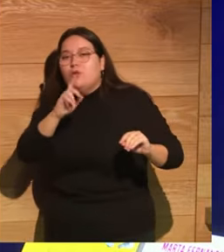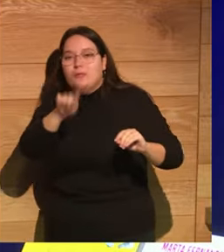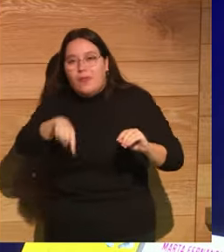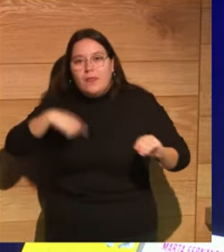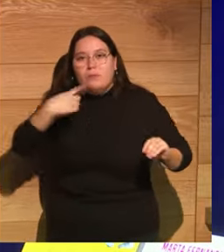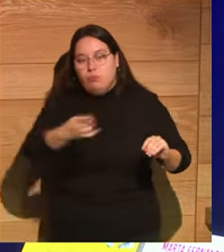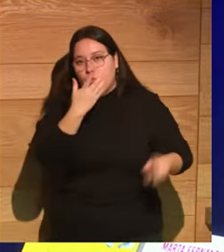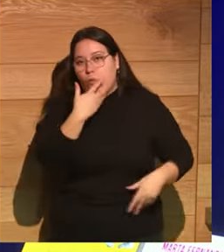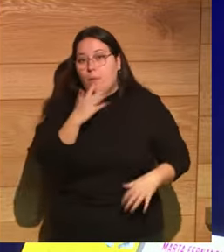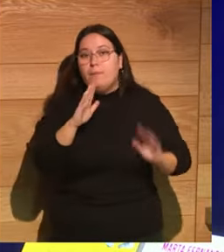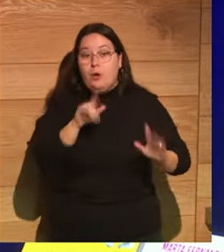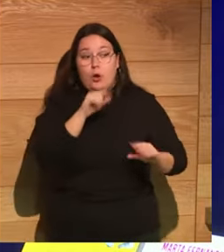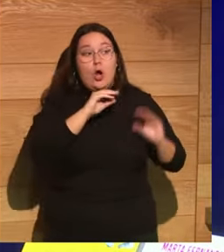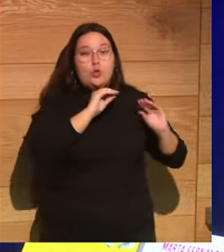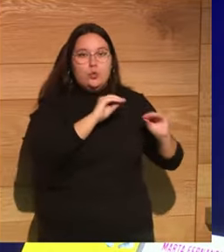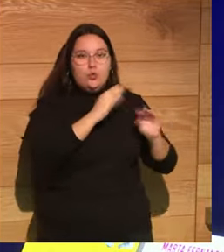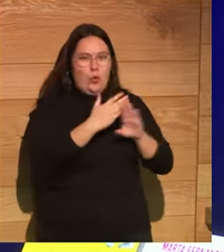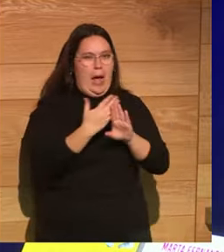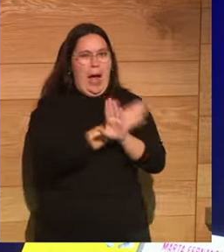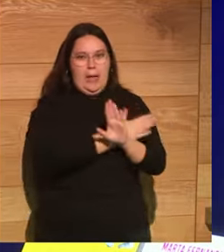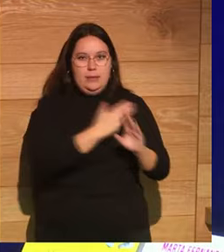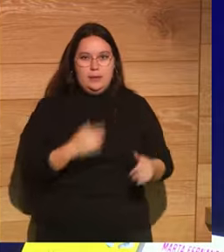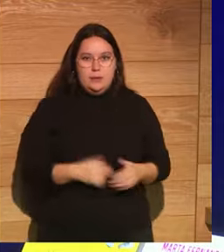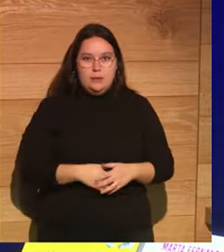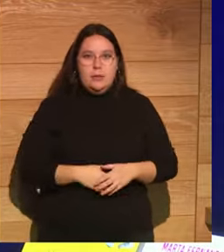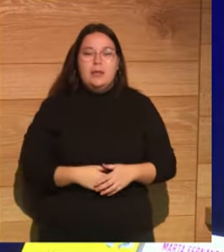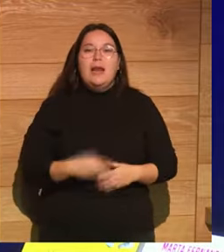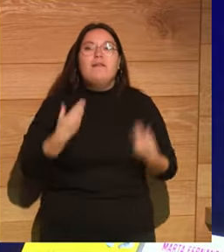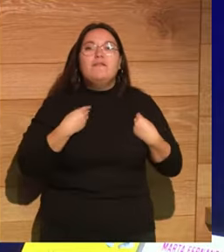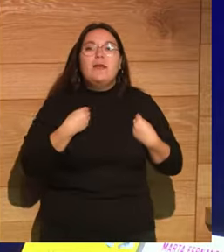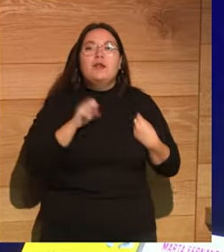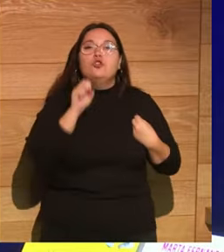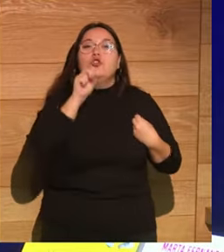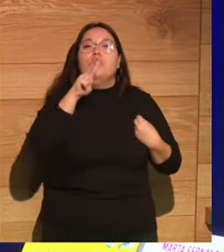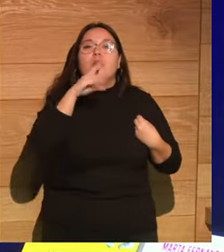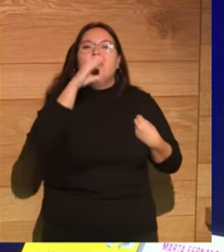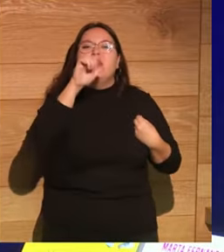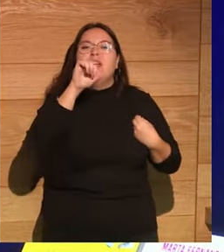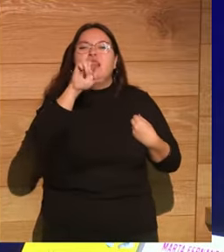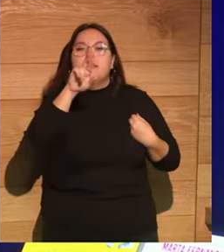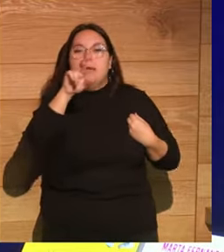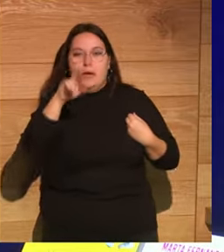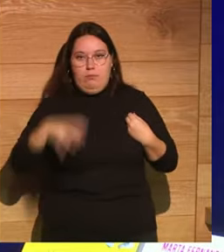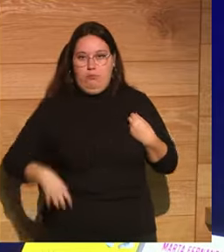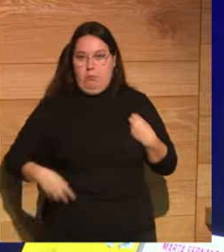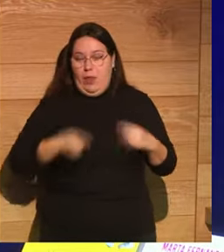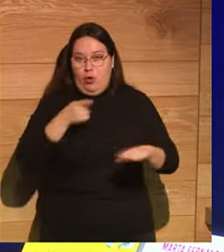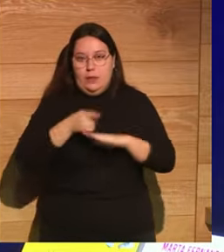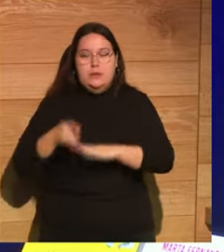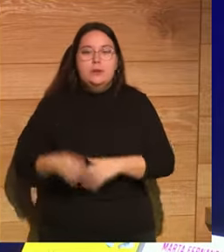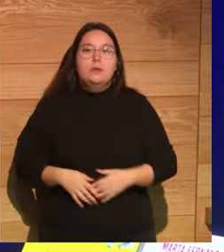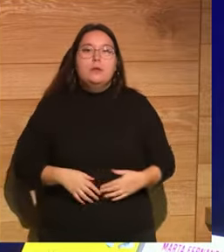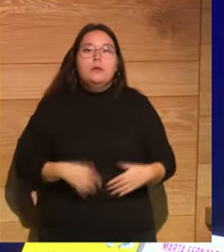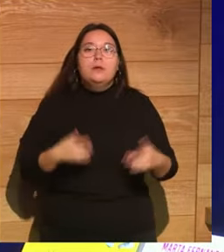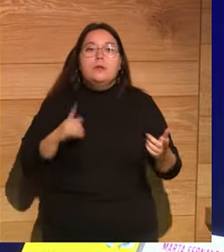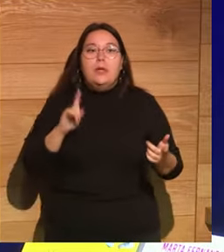después, pero la suya se conoció mucho. Las vidas de los doce Césares, al menos, porque tiene otras obras que están perdidas, tiene una biografía de Plinio